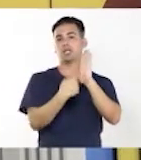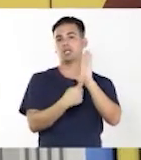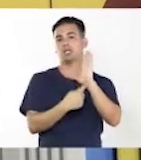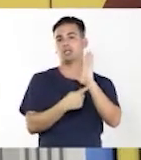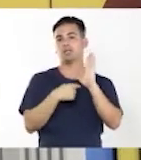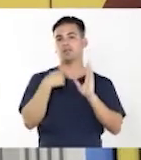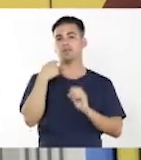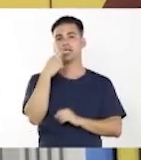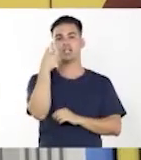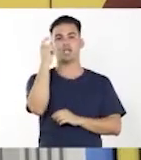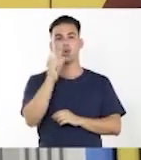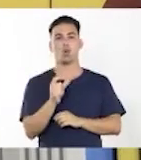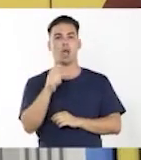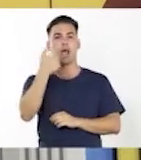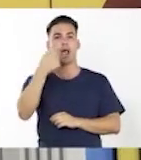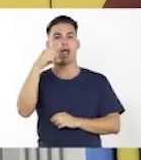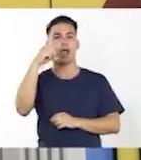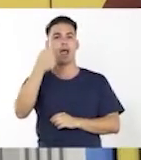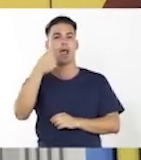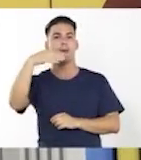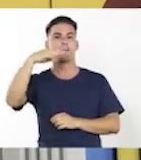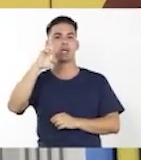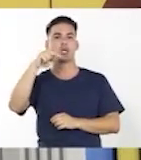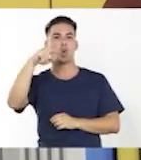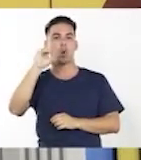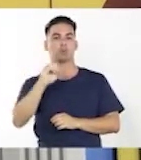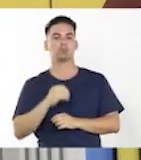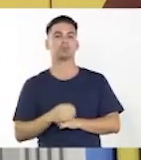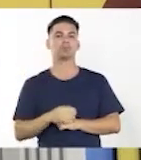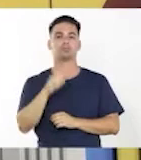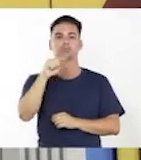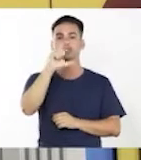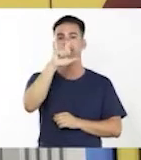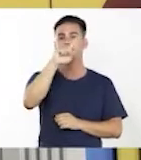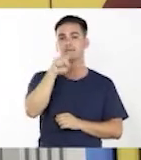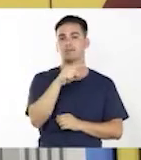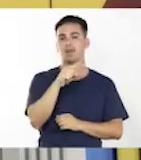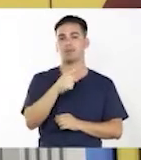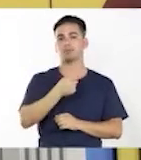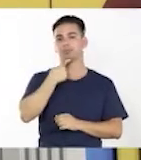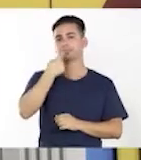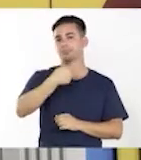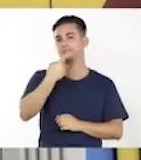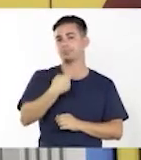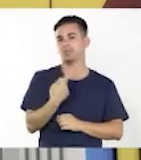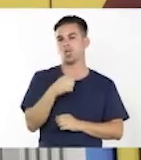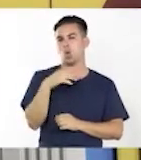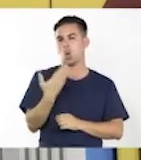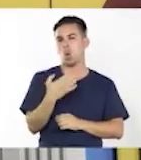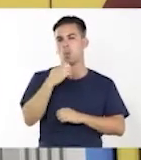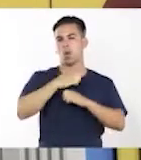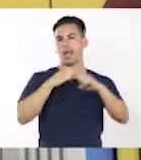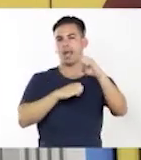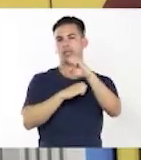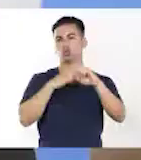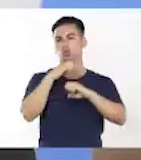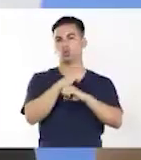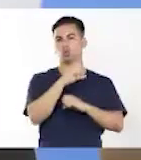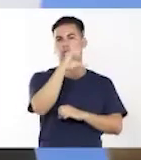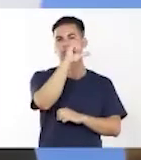a Agamenón, y el inciso C, diga la estructura de cada sintagma nominal.